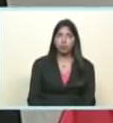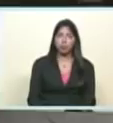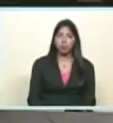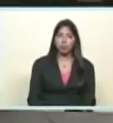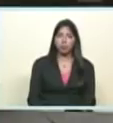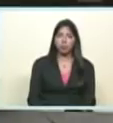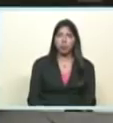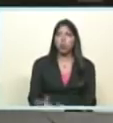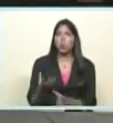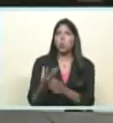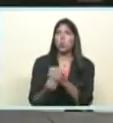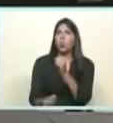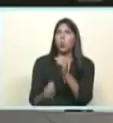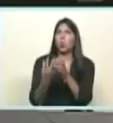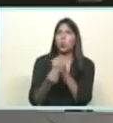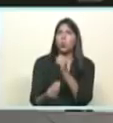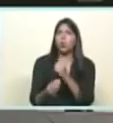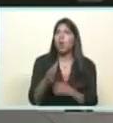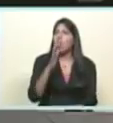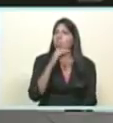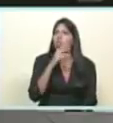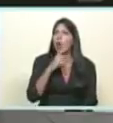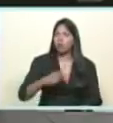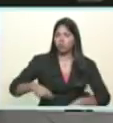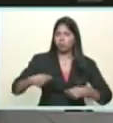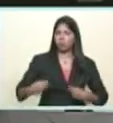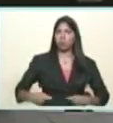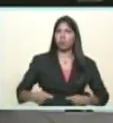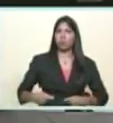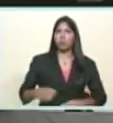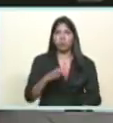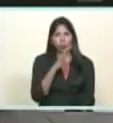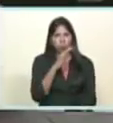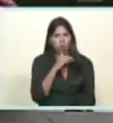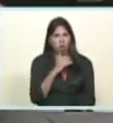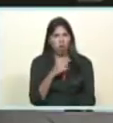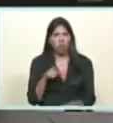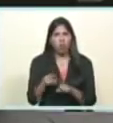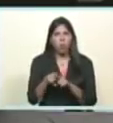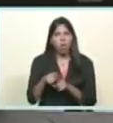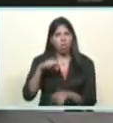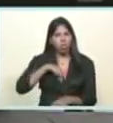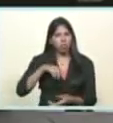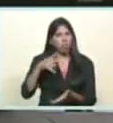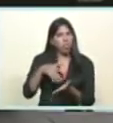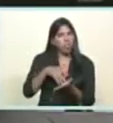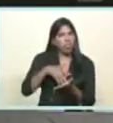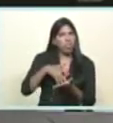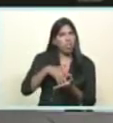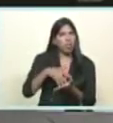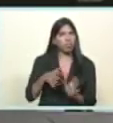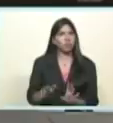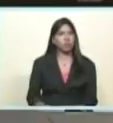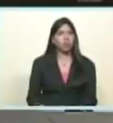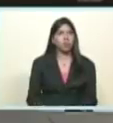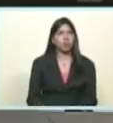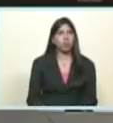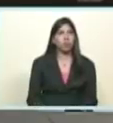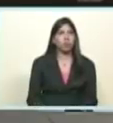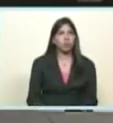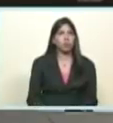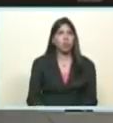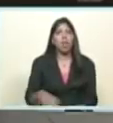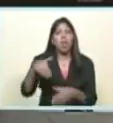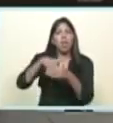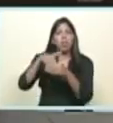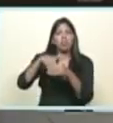huyen hacia adelante no tienen el honor la valentía como debe ser las elecciones están para ganar y